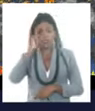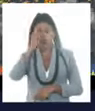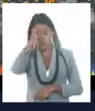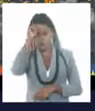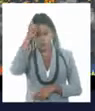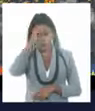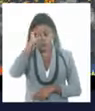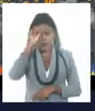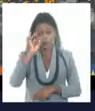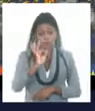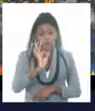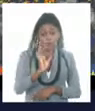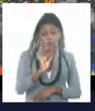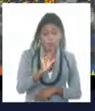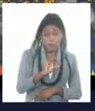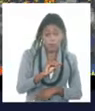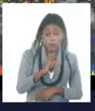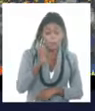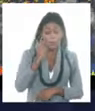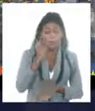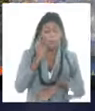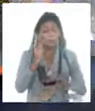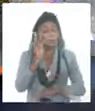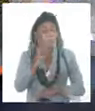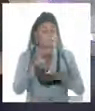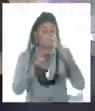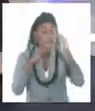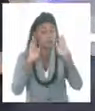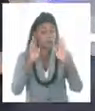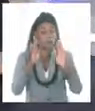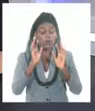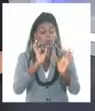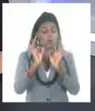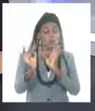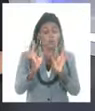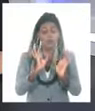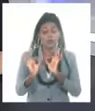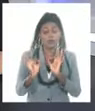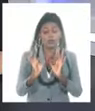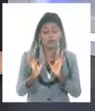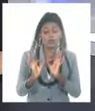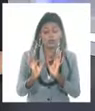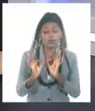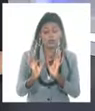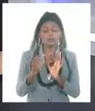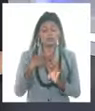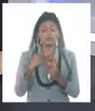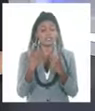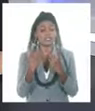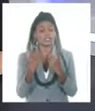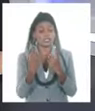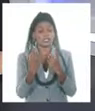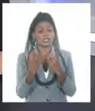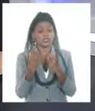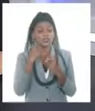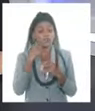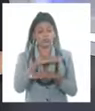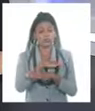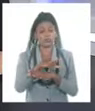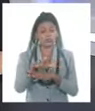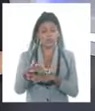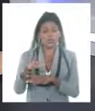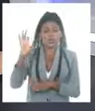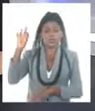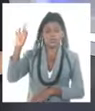y por eso debemos prestar mucha atención, protegernos, es necesario no exponerse tanto